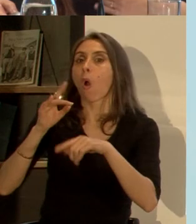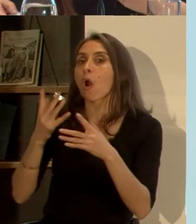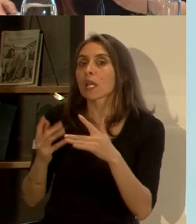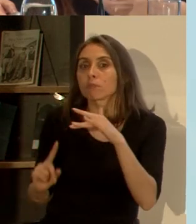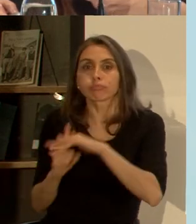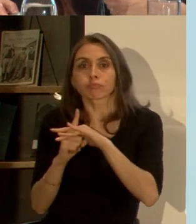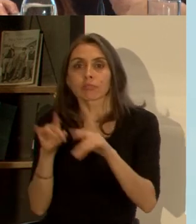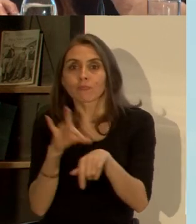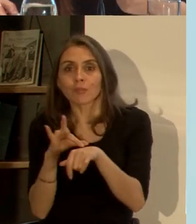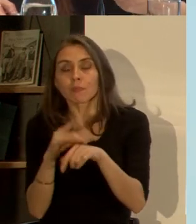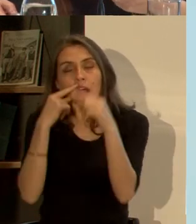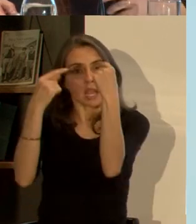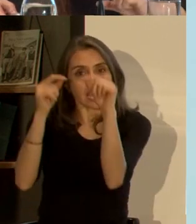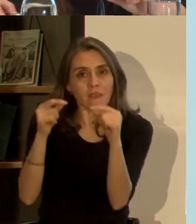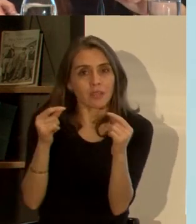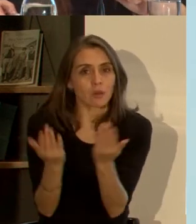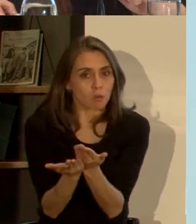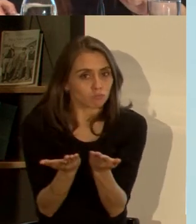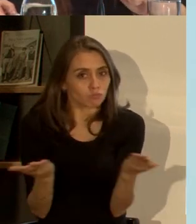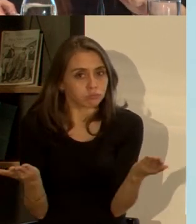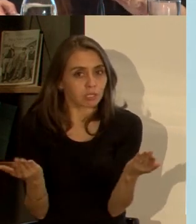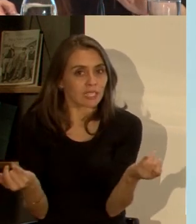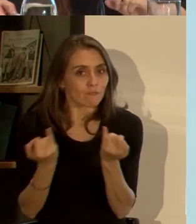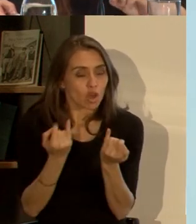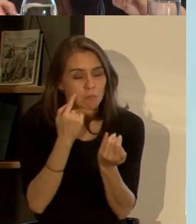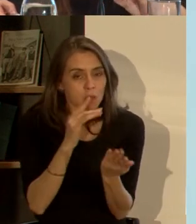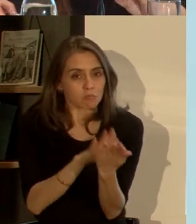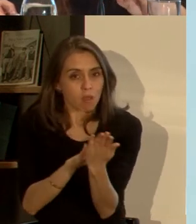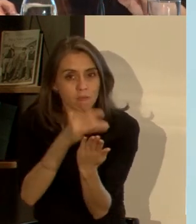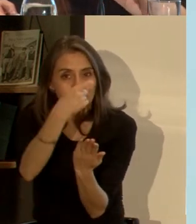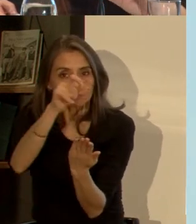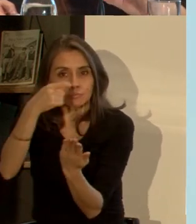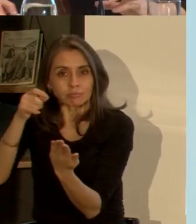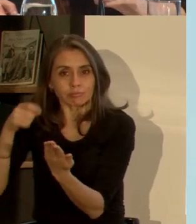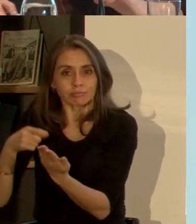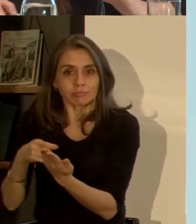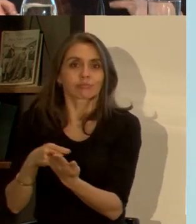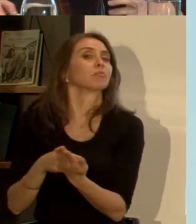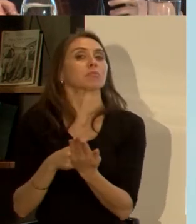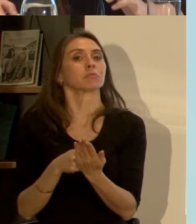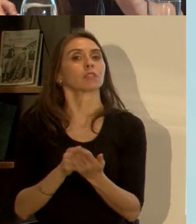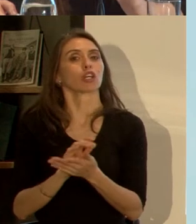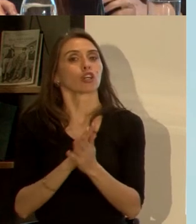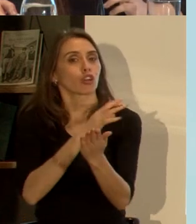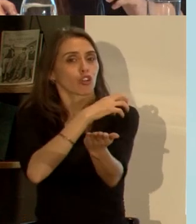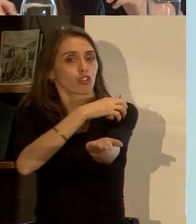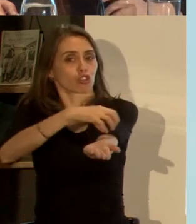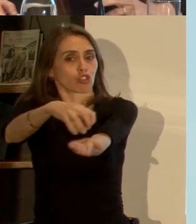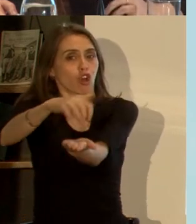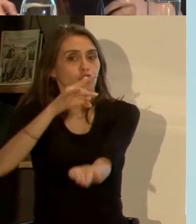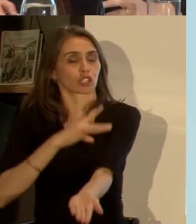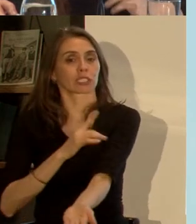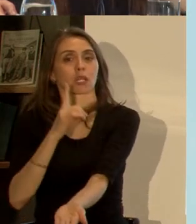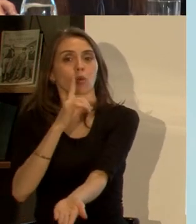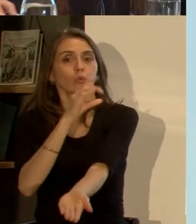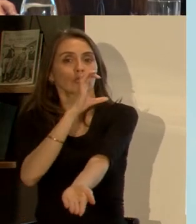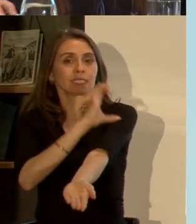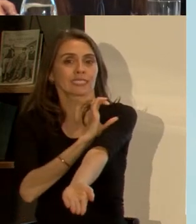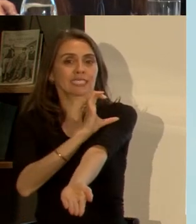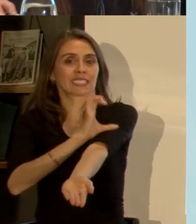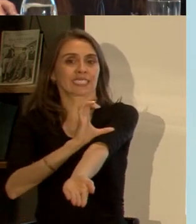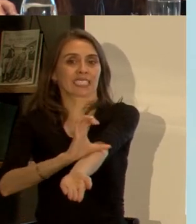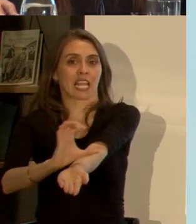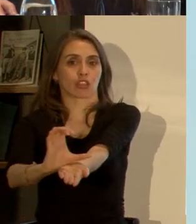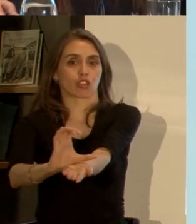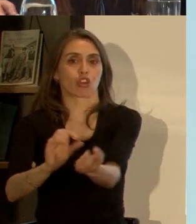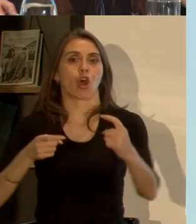evaluamos verificamos información y además de eso tenemos en todo Chile un Centro Regional de Enlace es